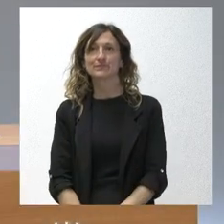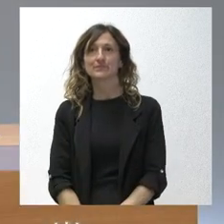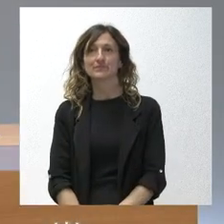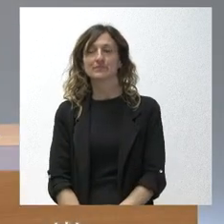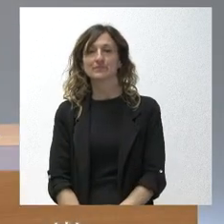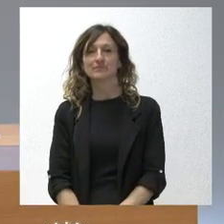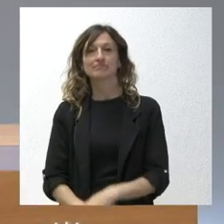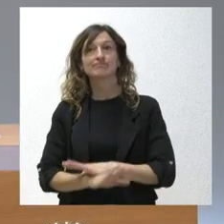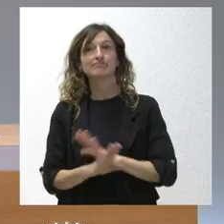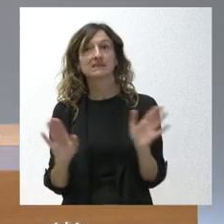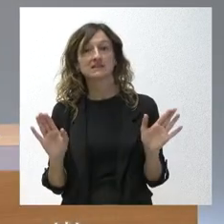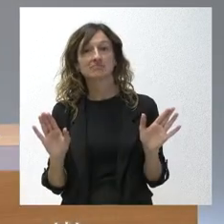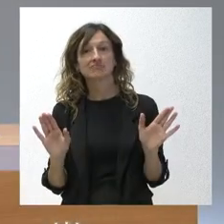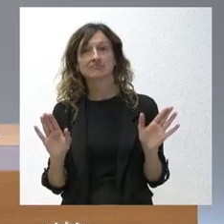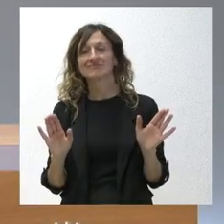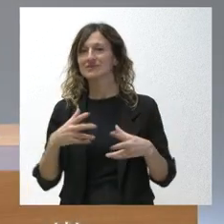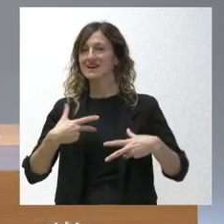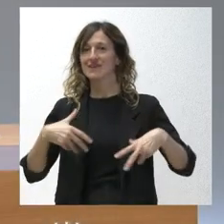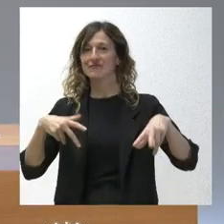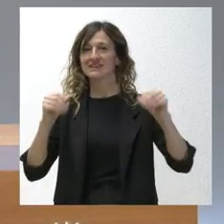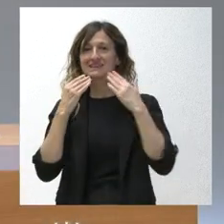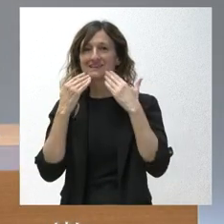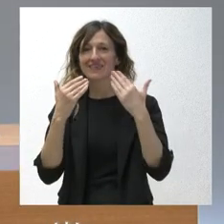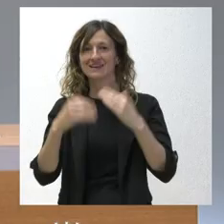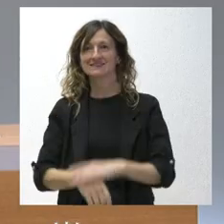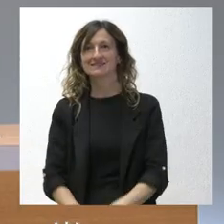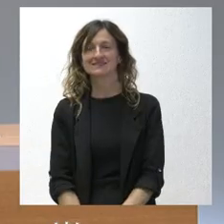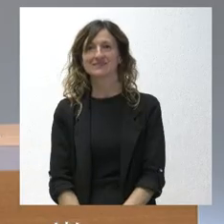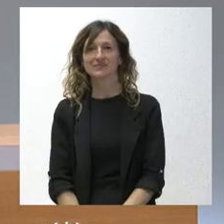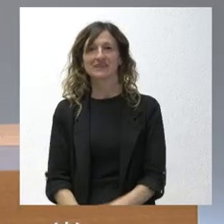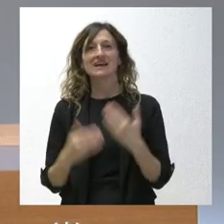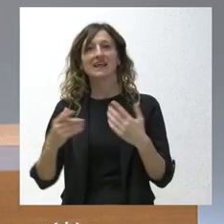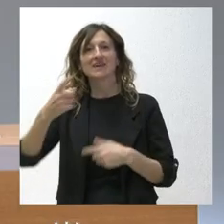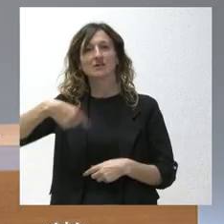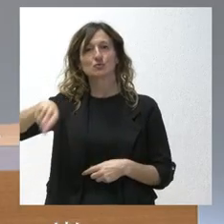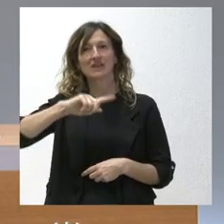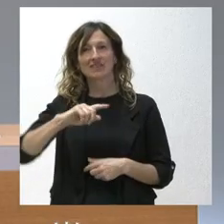¿No hay más preguntas? Pues aquí terminamos gracias Pues muchísimas gracias a todos ustedes